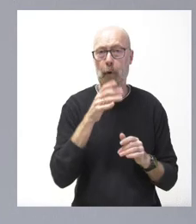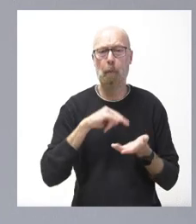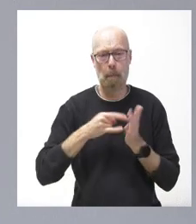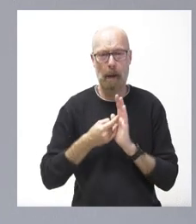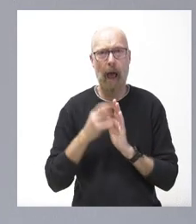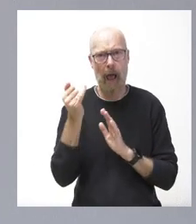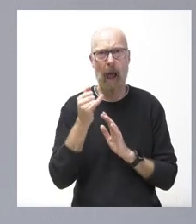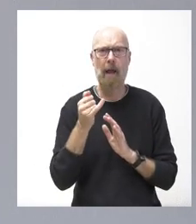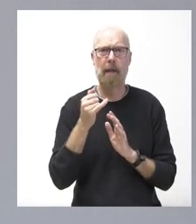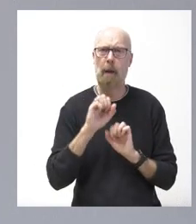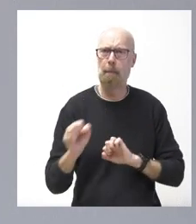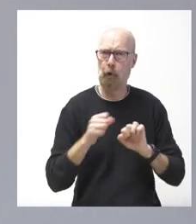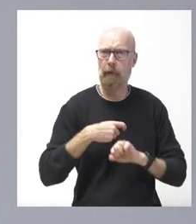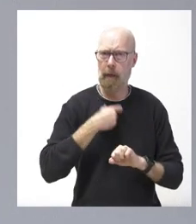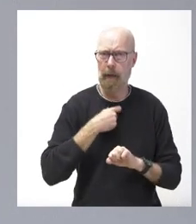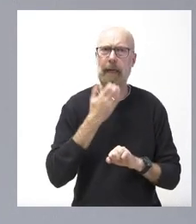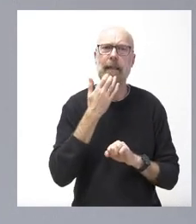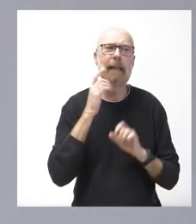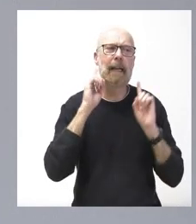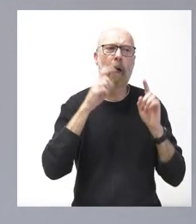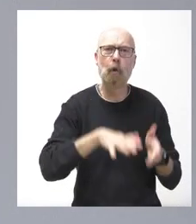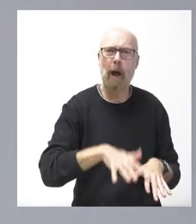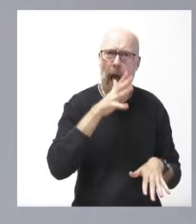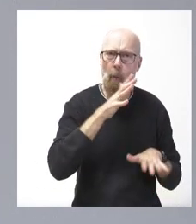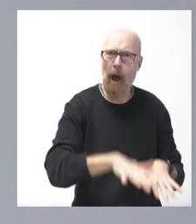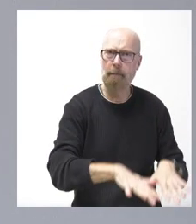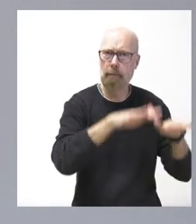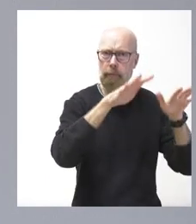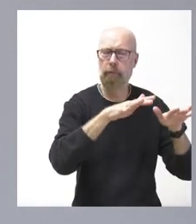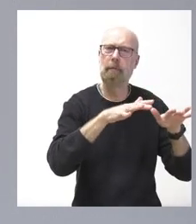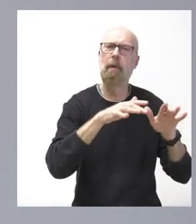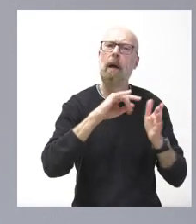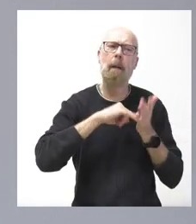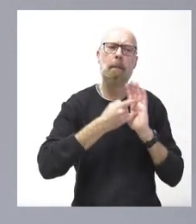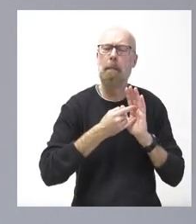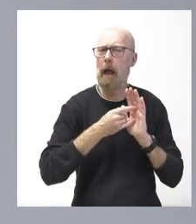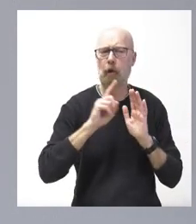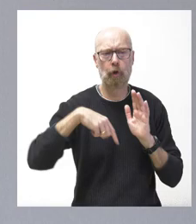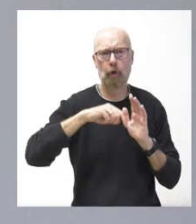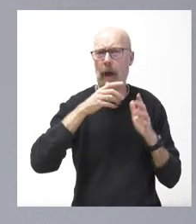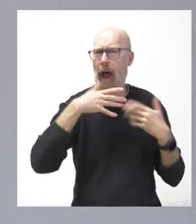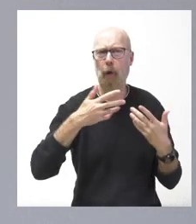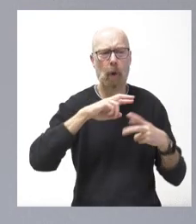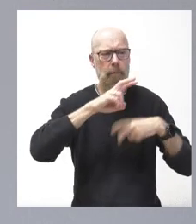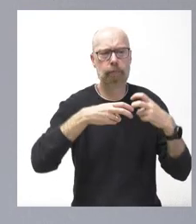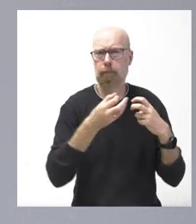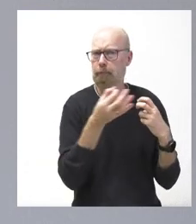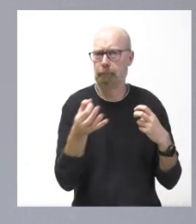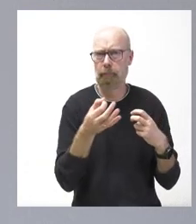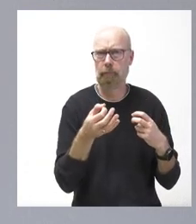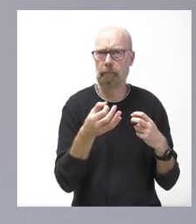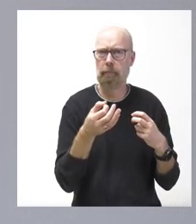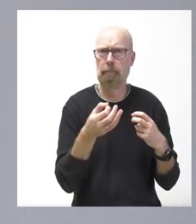INUNCIL, ante riesgo de inundaciones. Un plan, por lo tanto, que tenemos actualizado en riesgos y en todo tipo de contenido al año